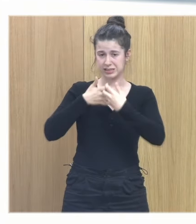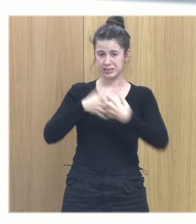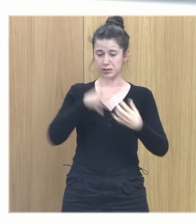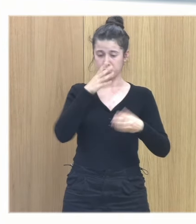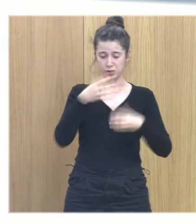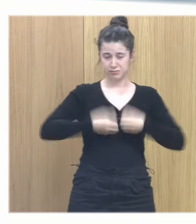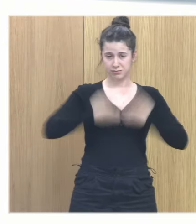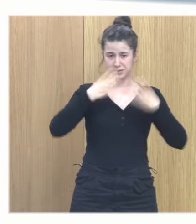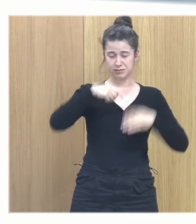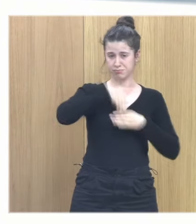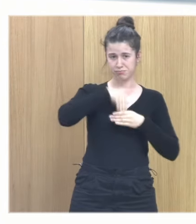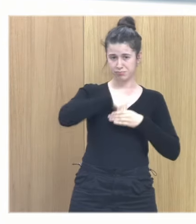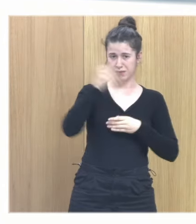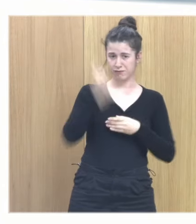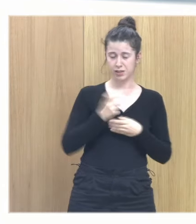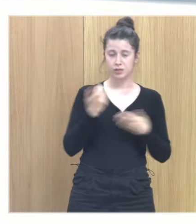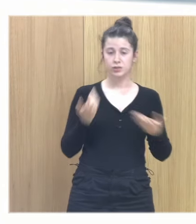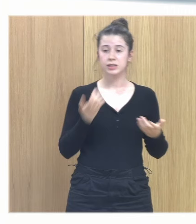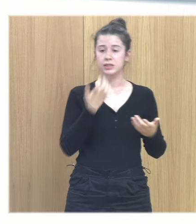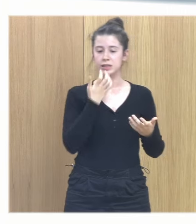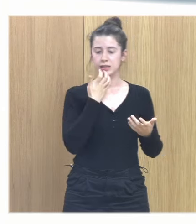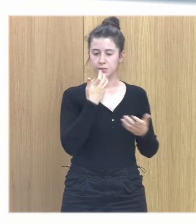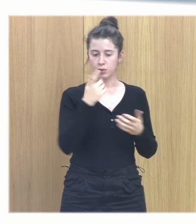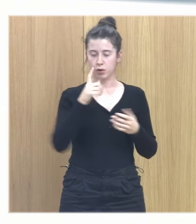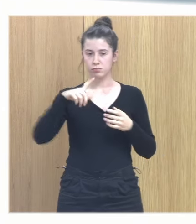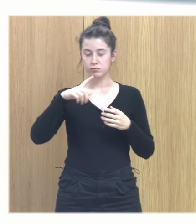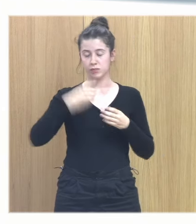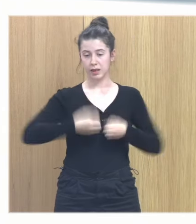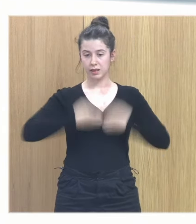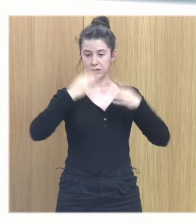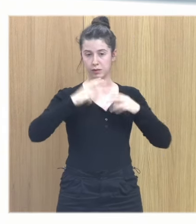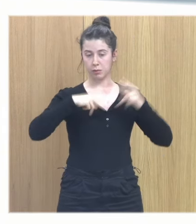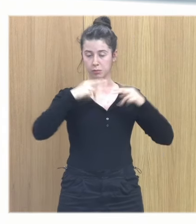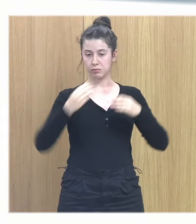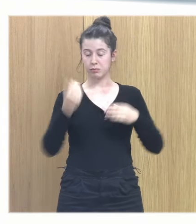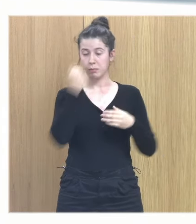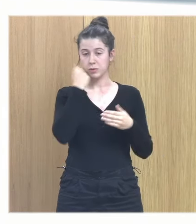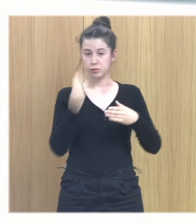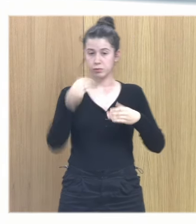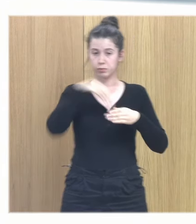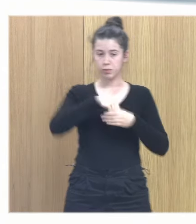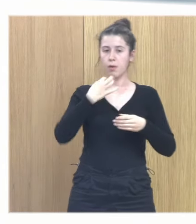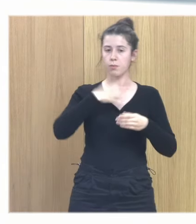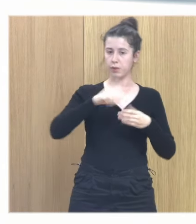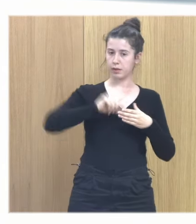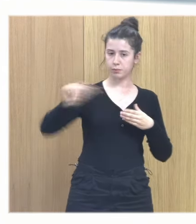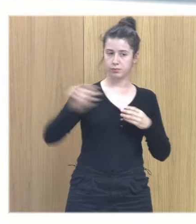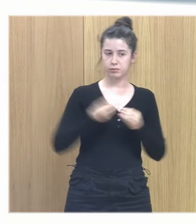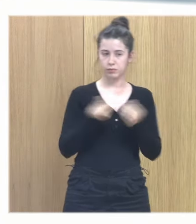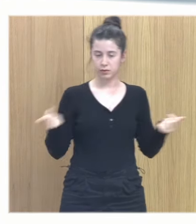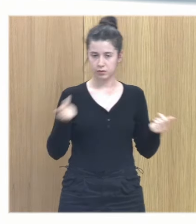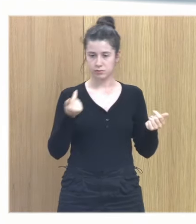edificio en cambio cuando ha llegado posteriormente al edificio se pueden ir y se ve cómo se van se pueden pueden